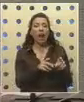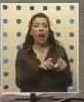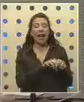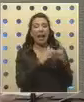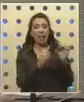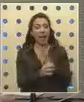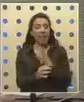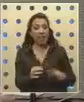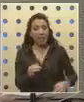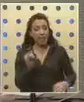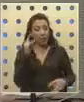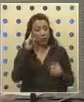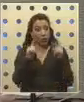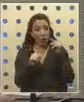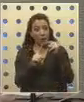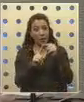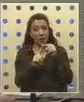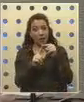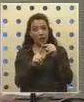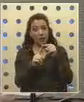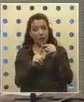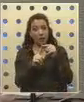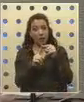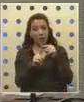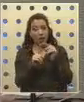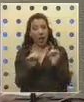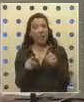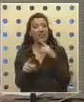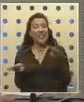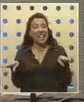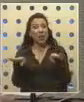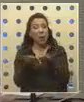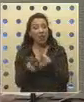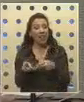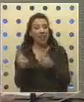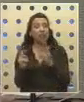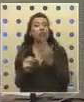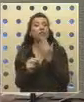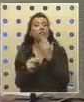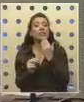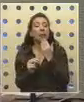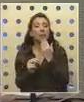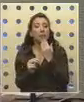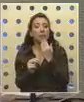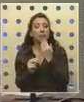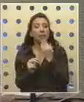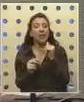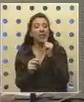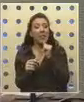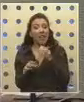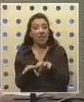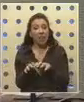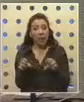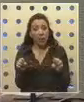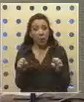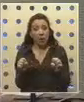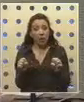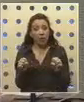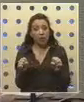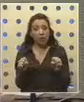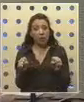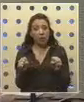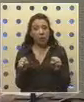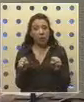Diputados. Si el espíritu es definir igualdad de derechos también en el caso de desacuerdo por